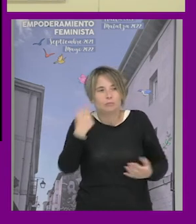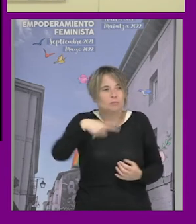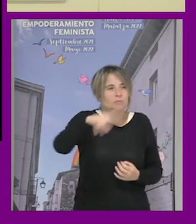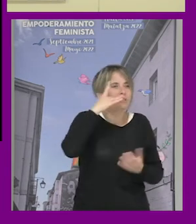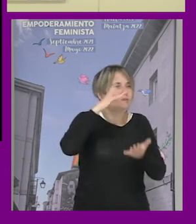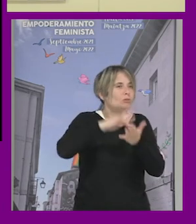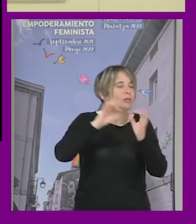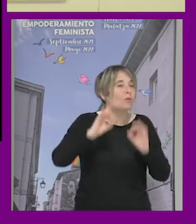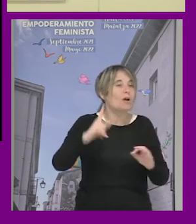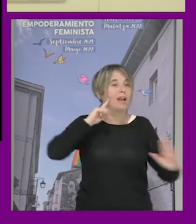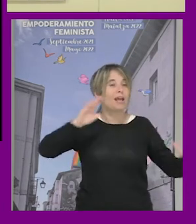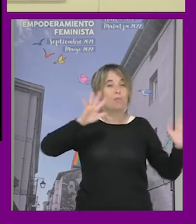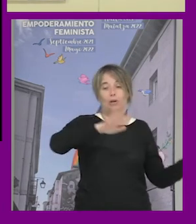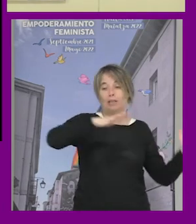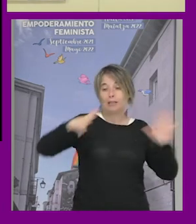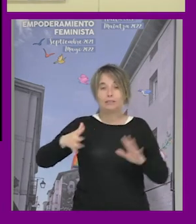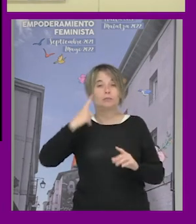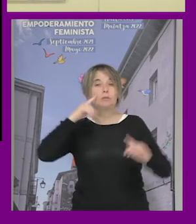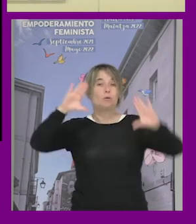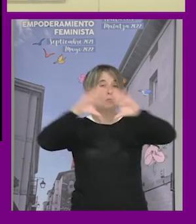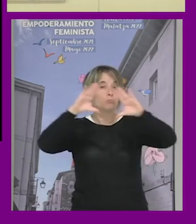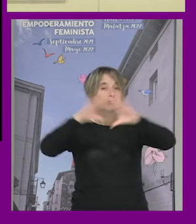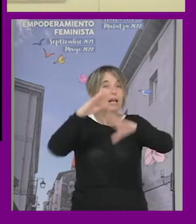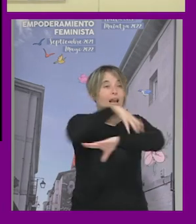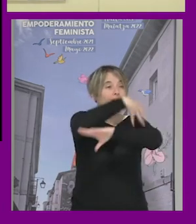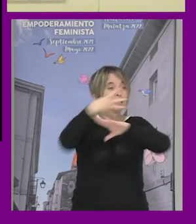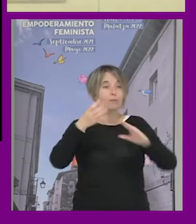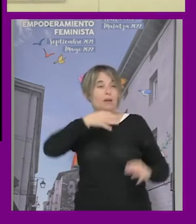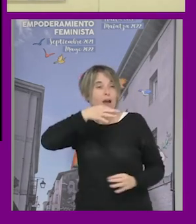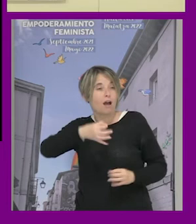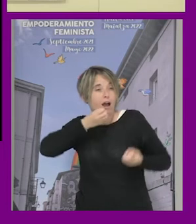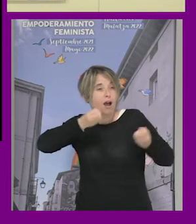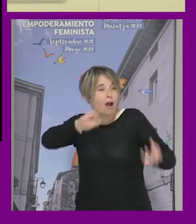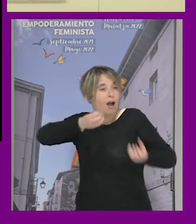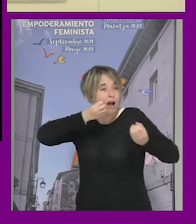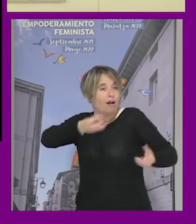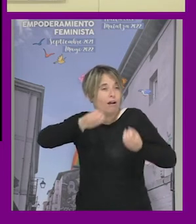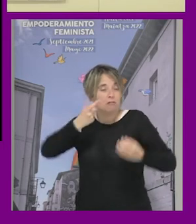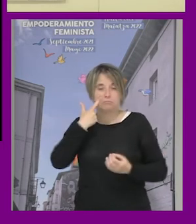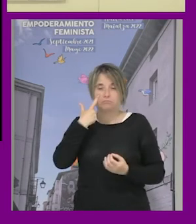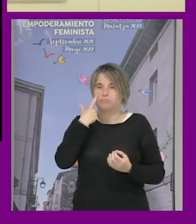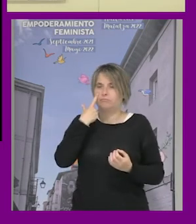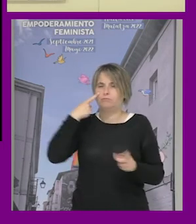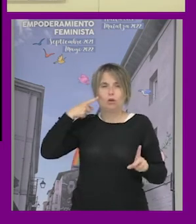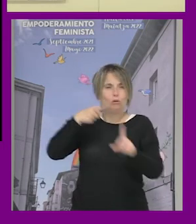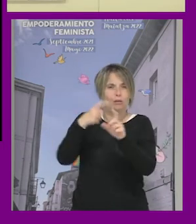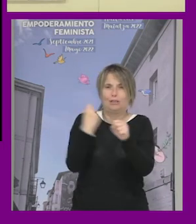pasaba igual en la transición los discursos feministas y el gtbi del momento trabajaban muy claramente el cruce a clase